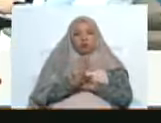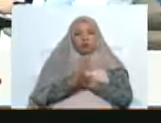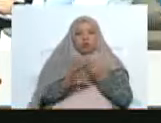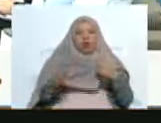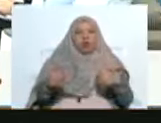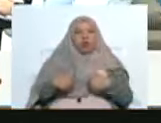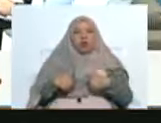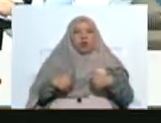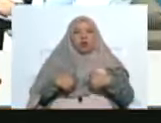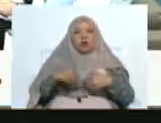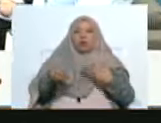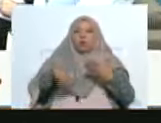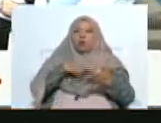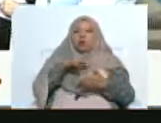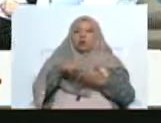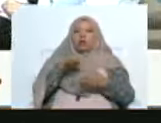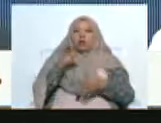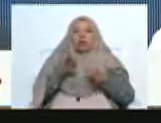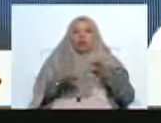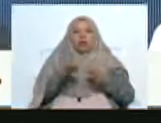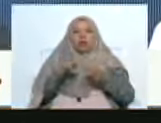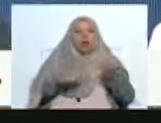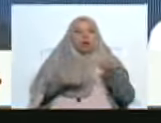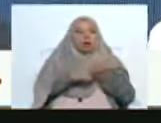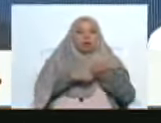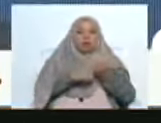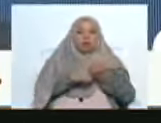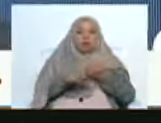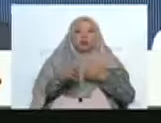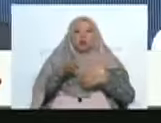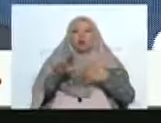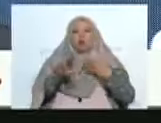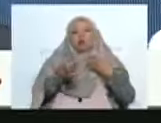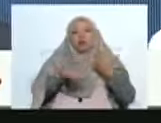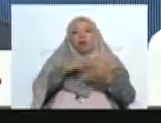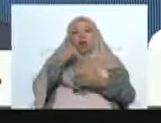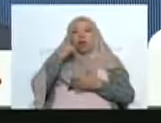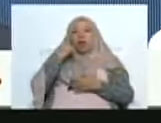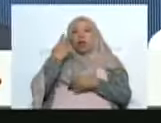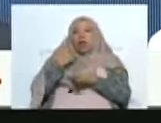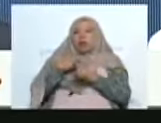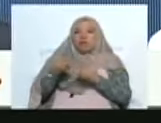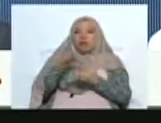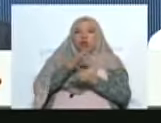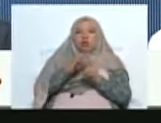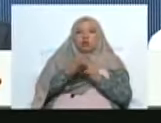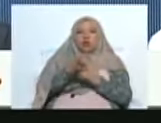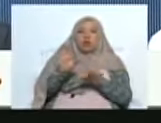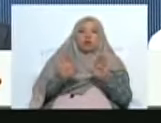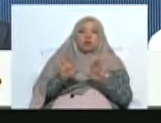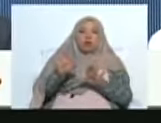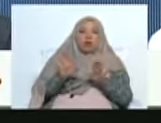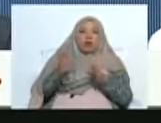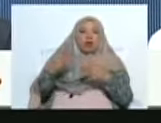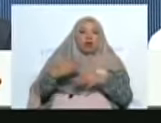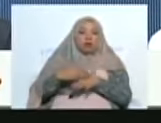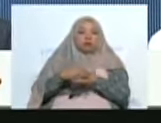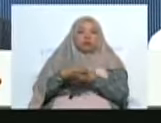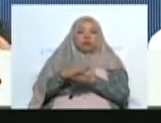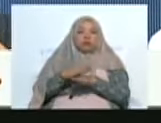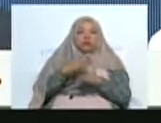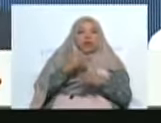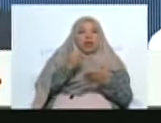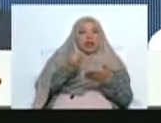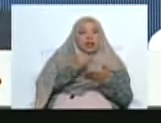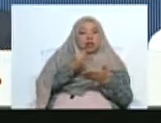esfuerzo nacional para justamente apoyar y abrazar la diversidad nuestra cultural y turística y ese trabajo hermanado de ambas instituciones y de los esfuerzos